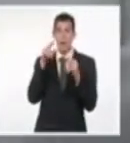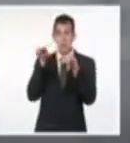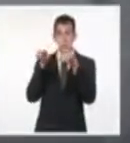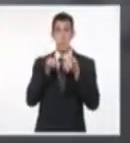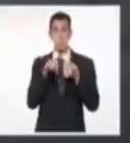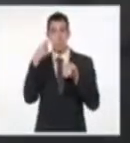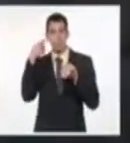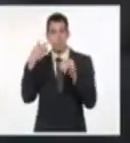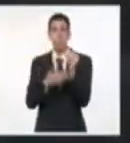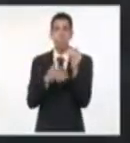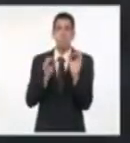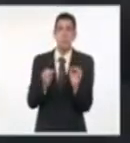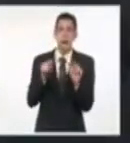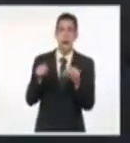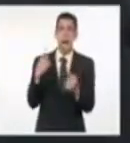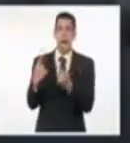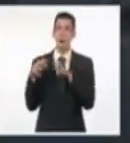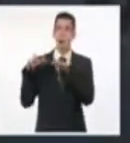realidad. Miren ustedes.